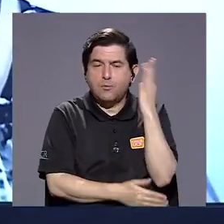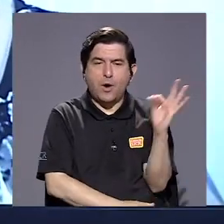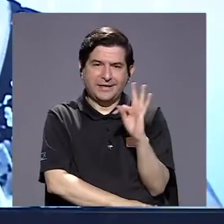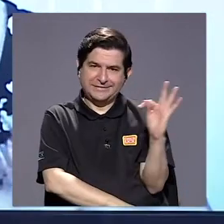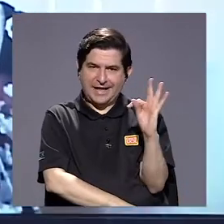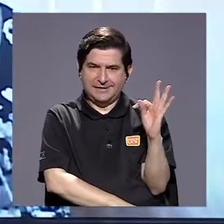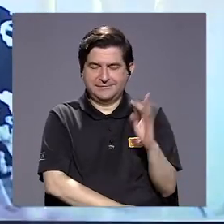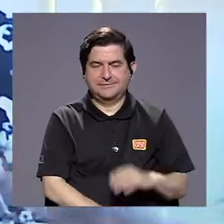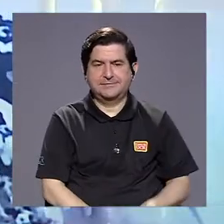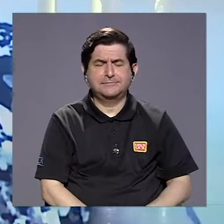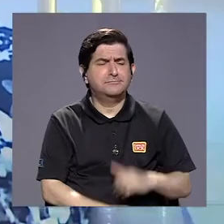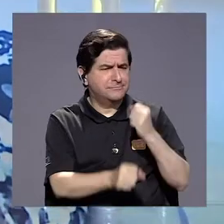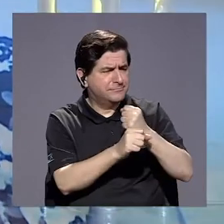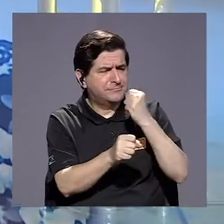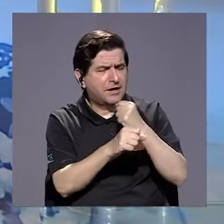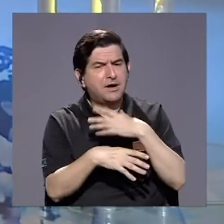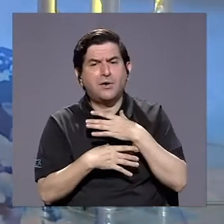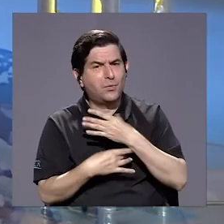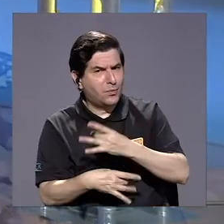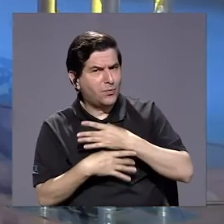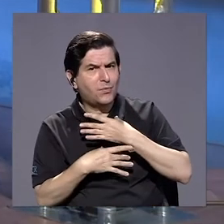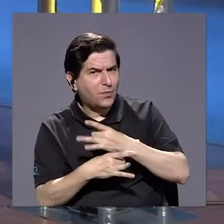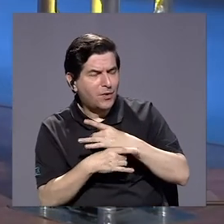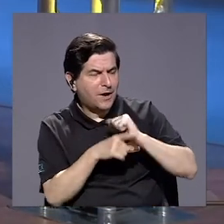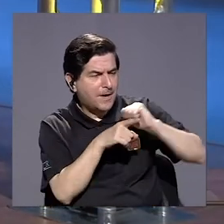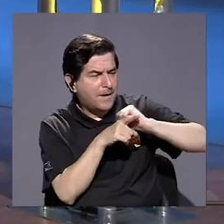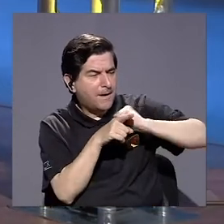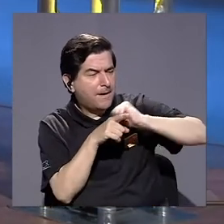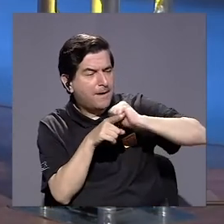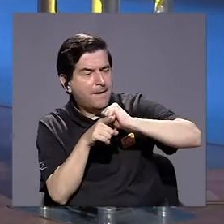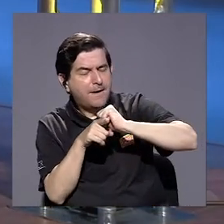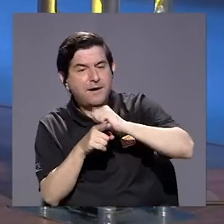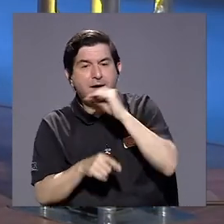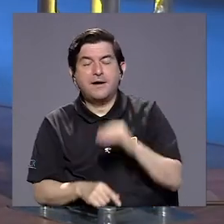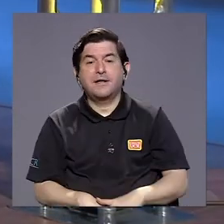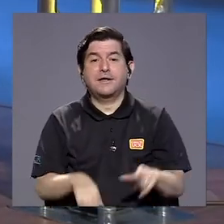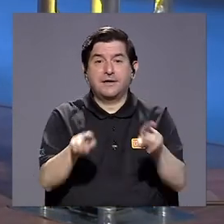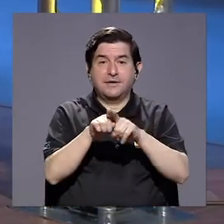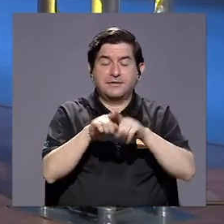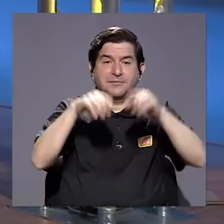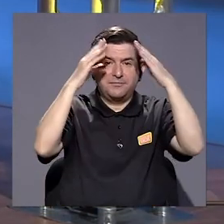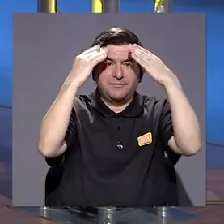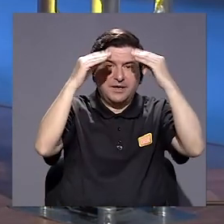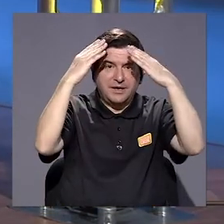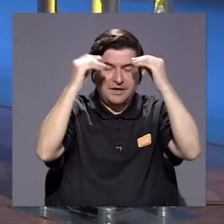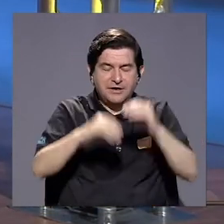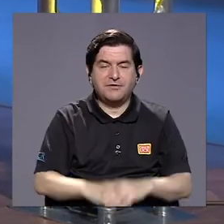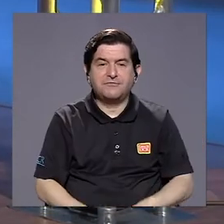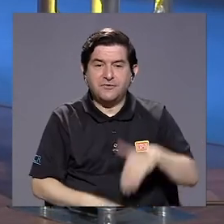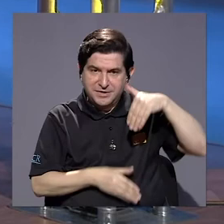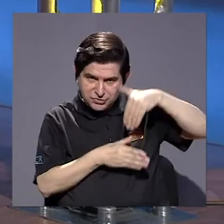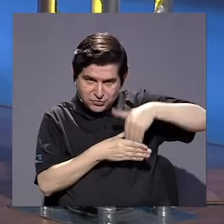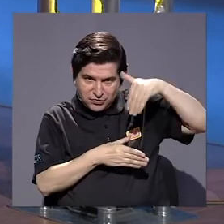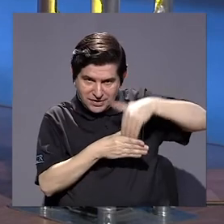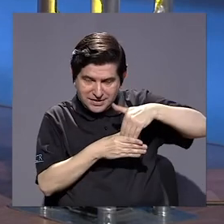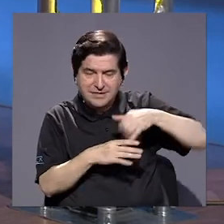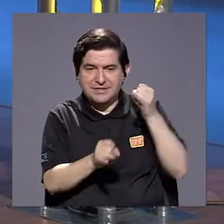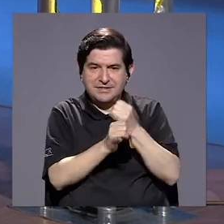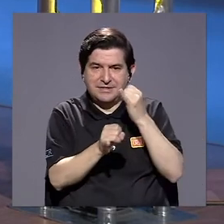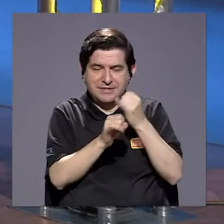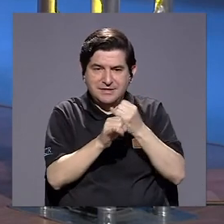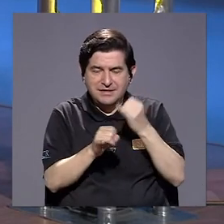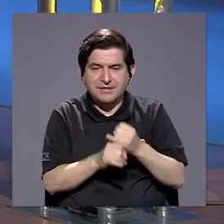trans, ¿verdad? Se ha hecho un trabajo interesante de capacitación y de levantamiento de datos al interno de la